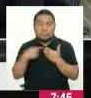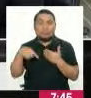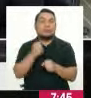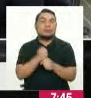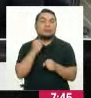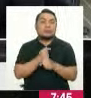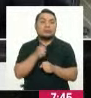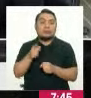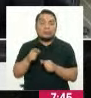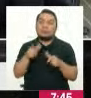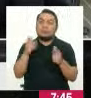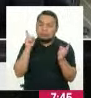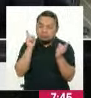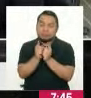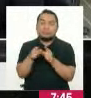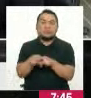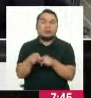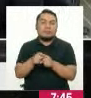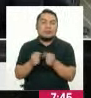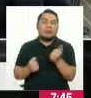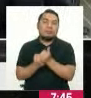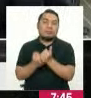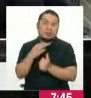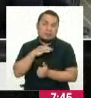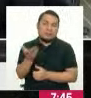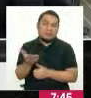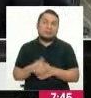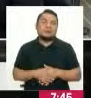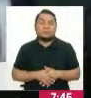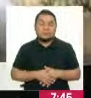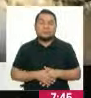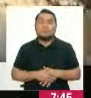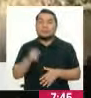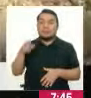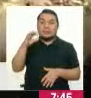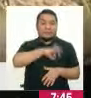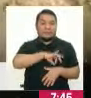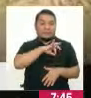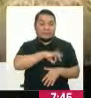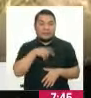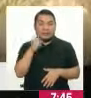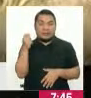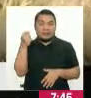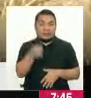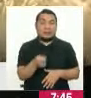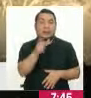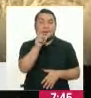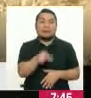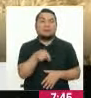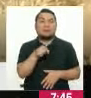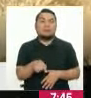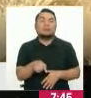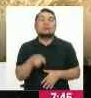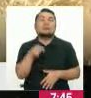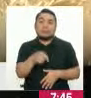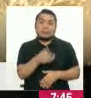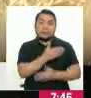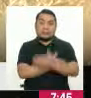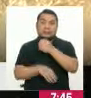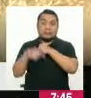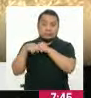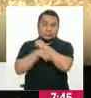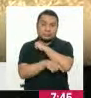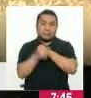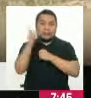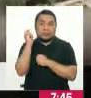también en esos espacios. Este beneficio se le otorga a la persona que está en condición de discapacidad